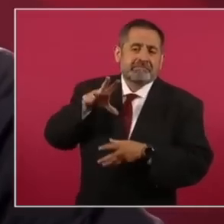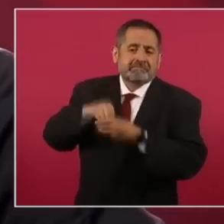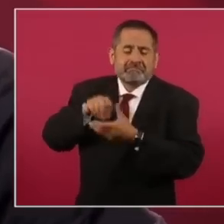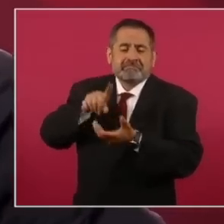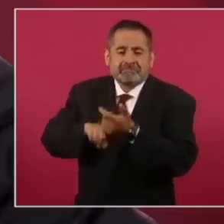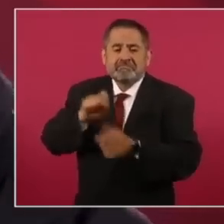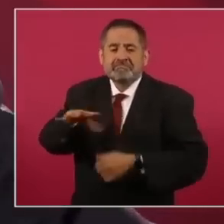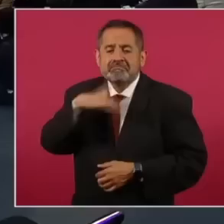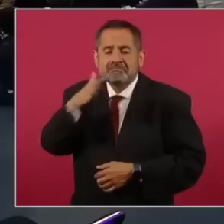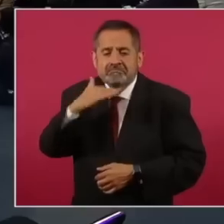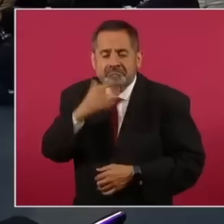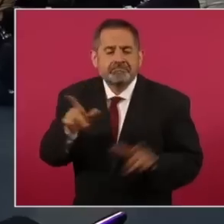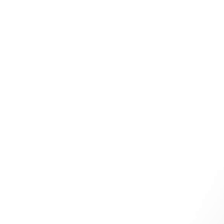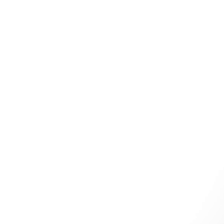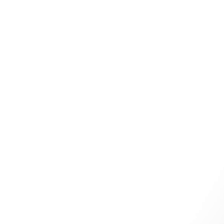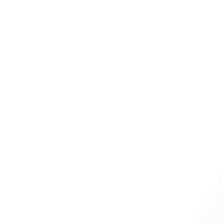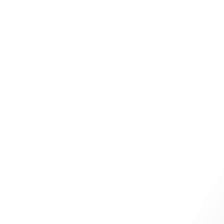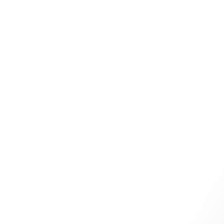Ahí se las dejo.